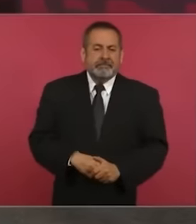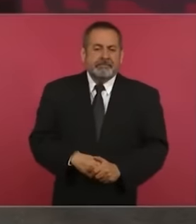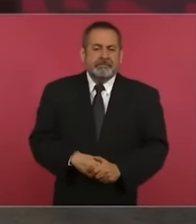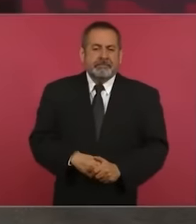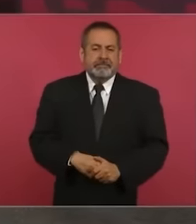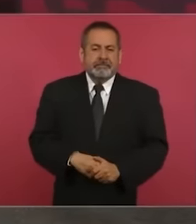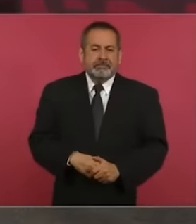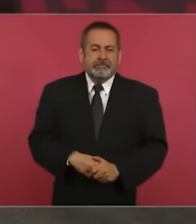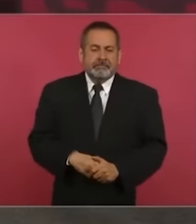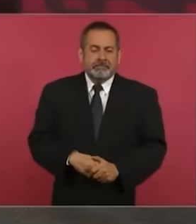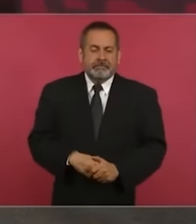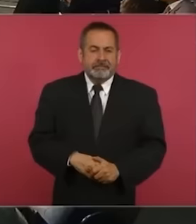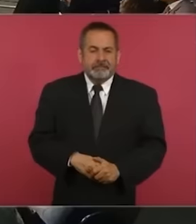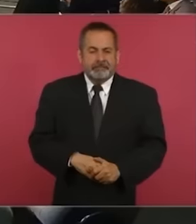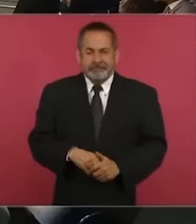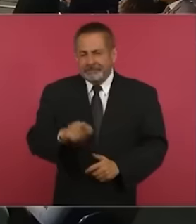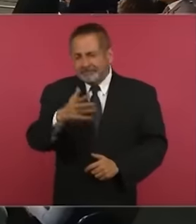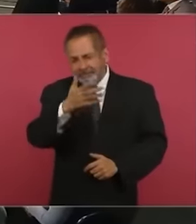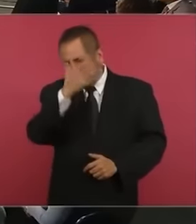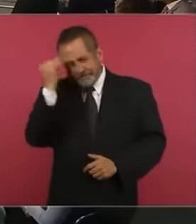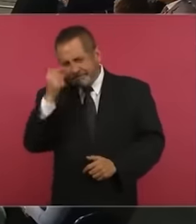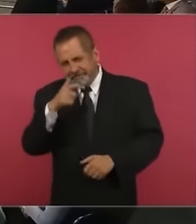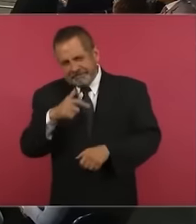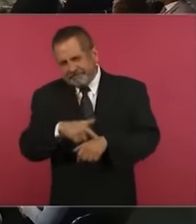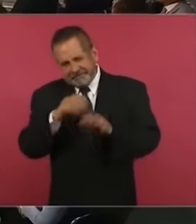Ah, no sé exactamente.